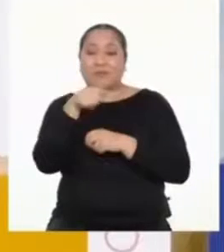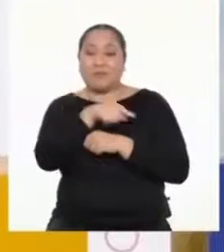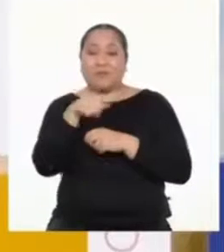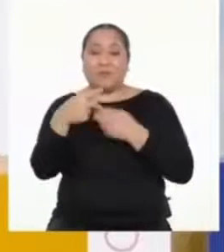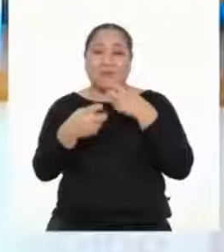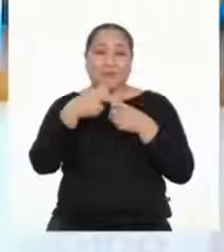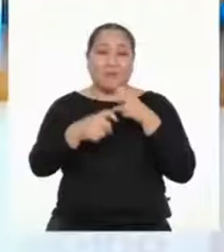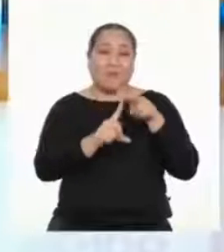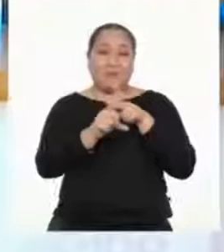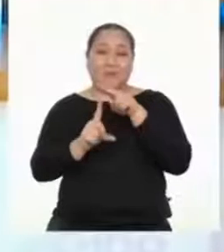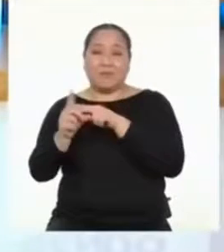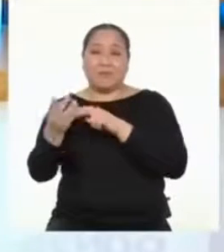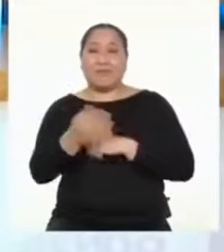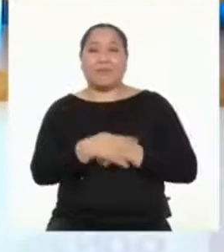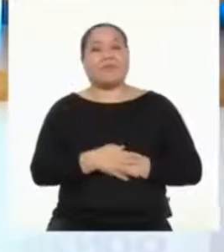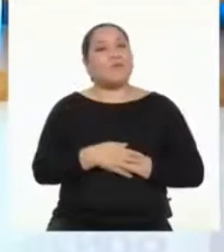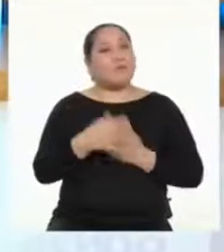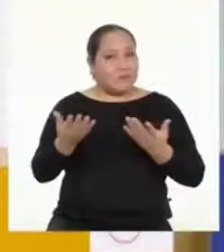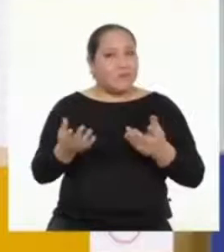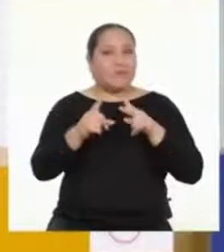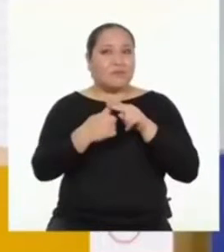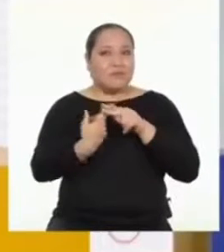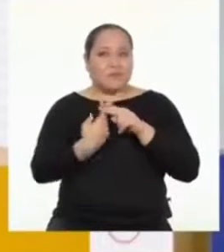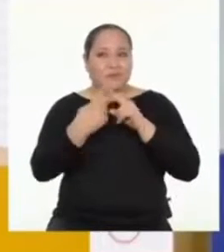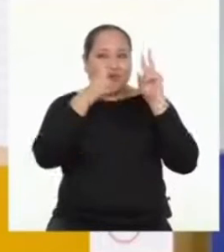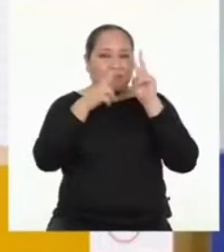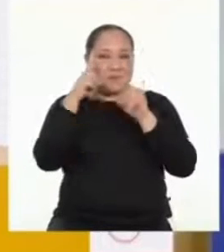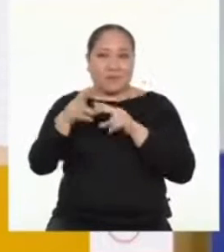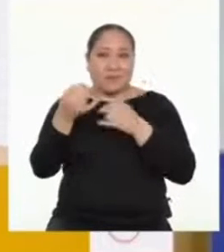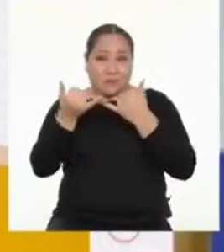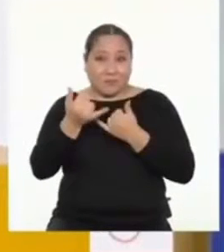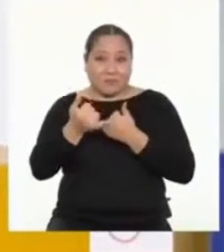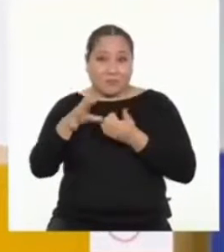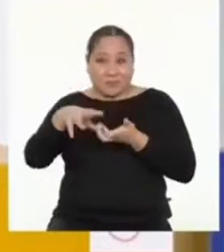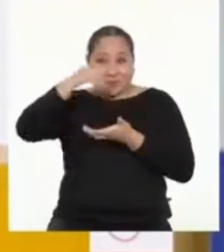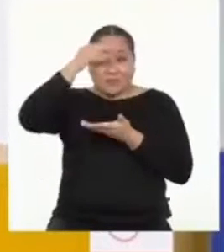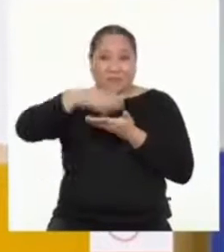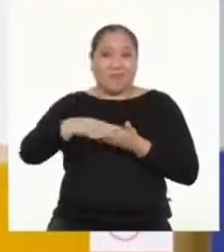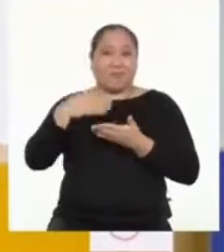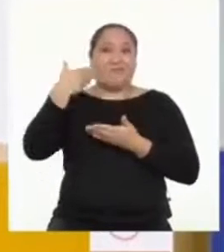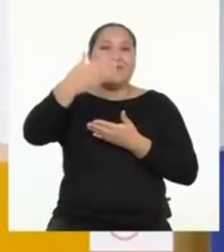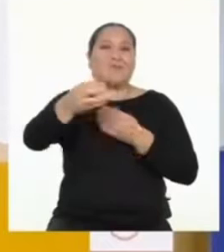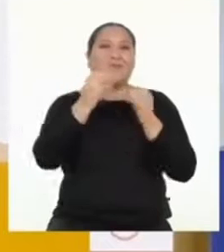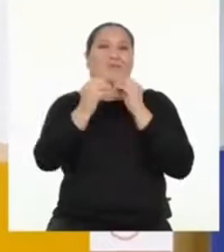crucen en el camino. Pues poniendo en práctica todo lo que hemos visto hoy para desarrollar el siguiente reto que está muy